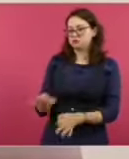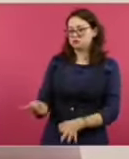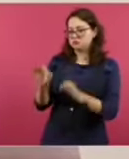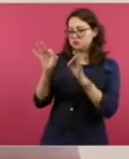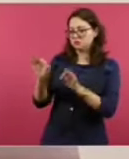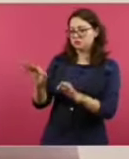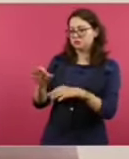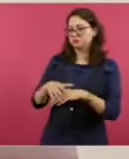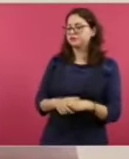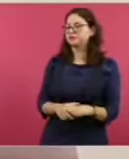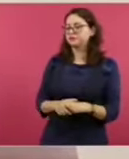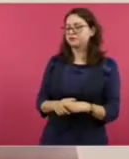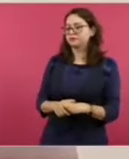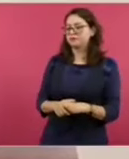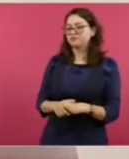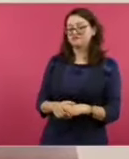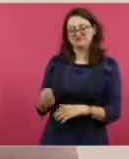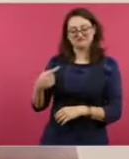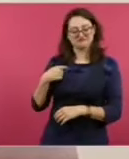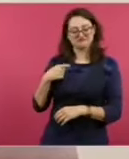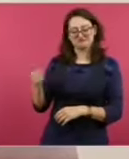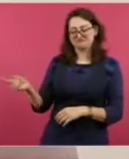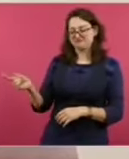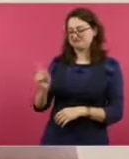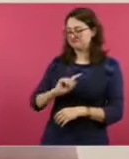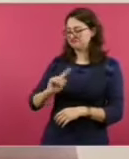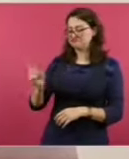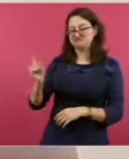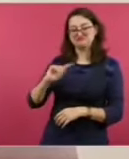Y dice él, no estoy de acuerdo.